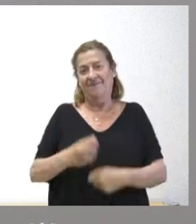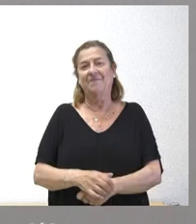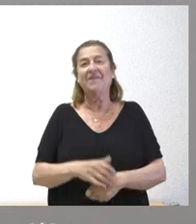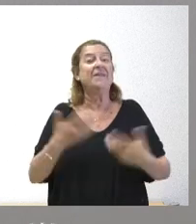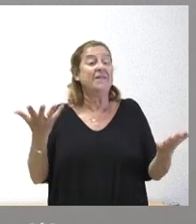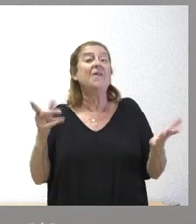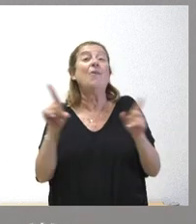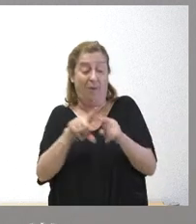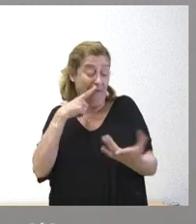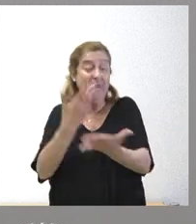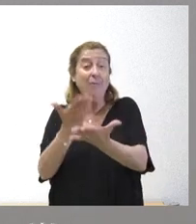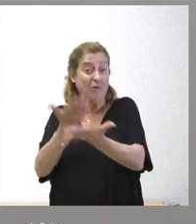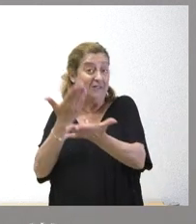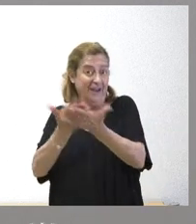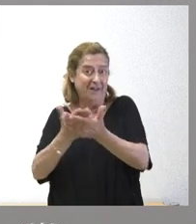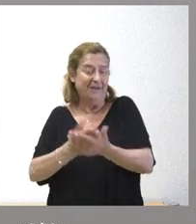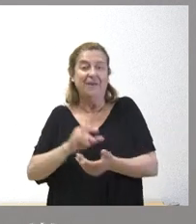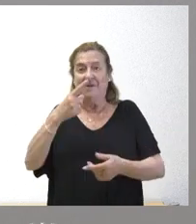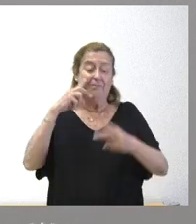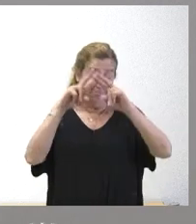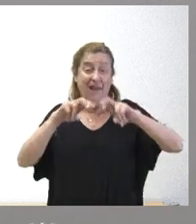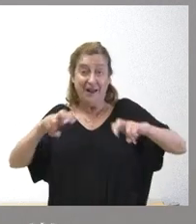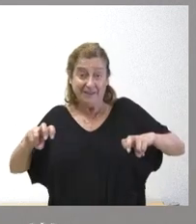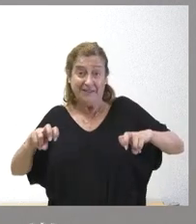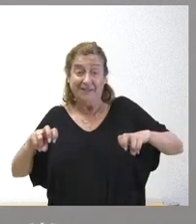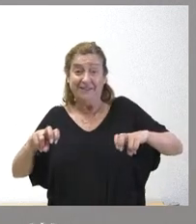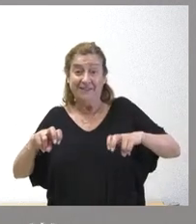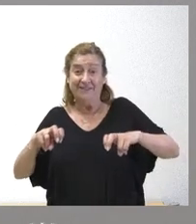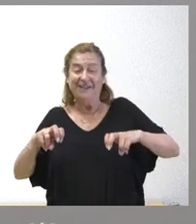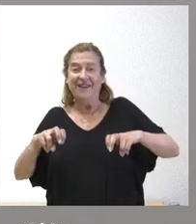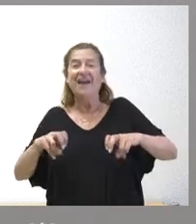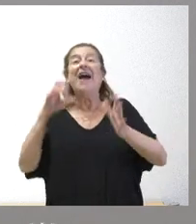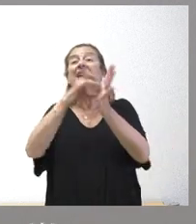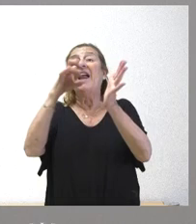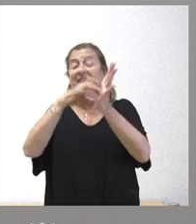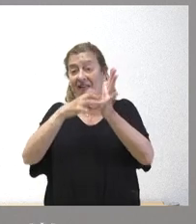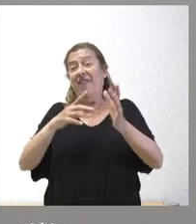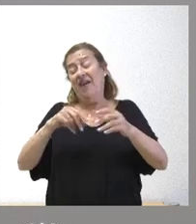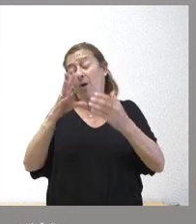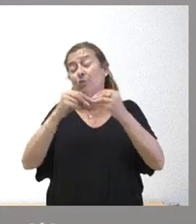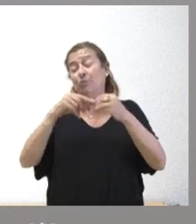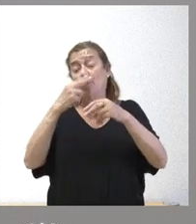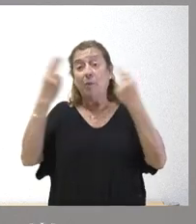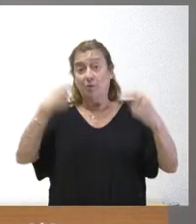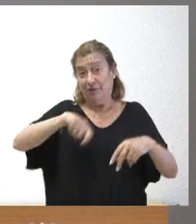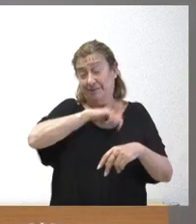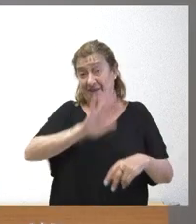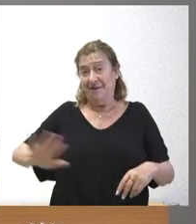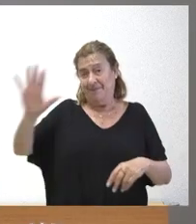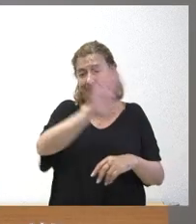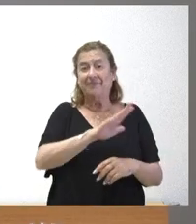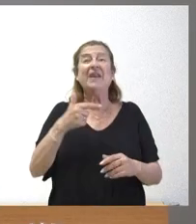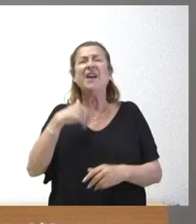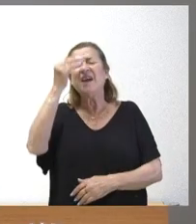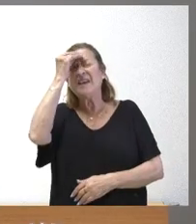como demuestran los principales análisis sobre calidad de los servicios públicos en el conjunto de España creo que había